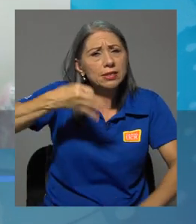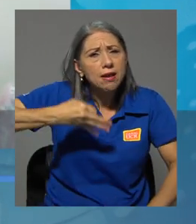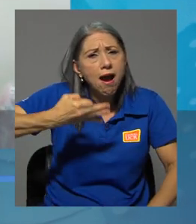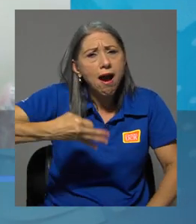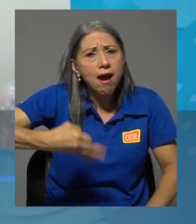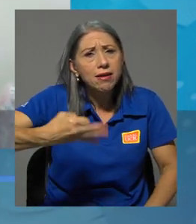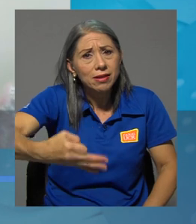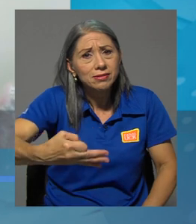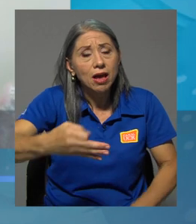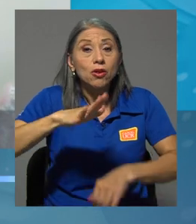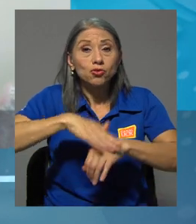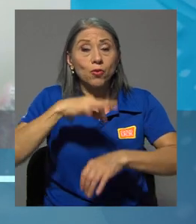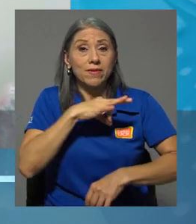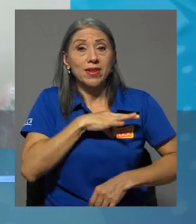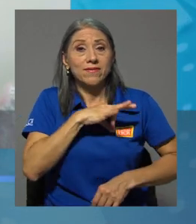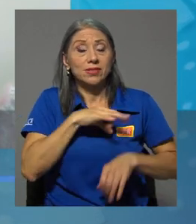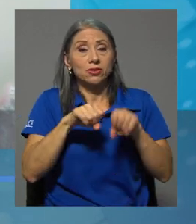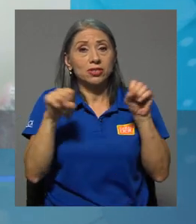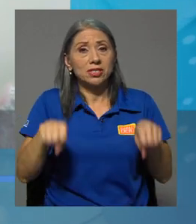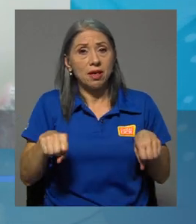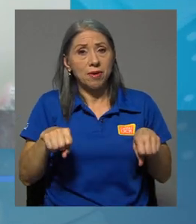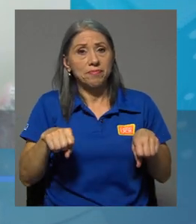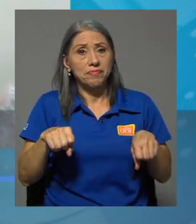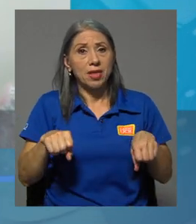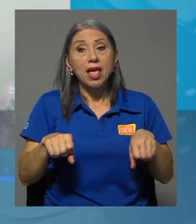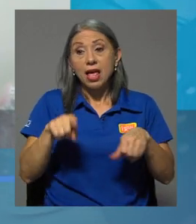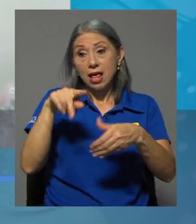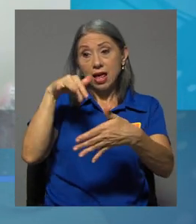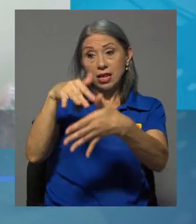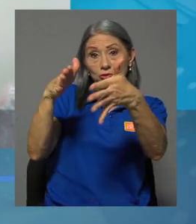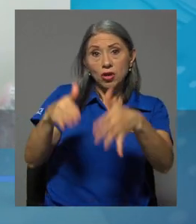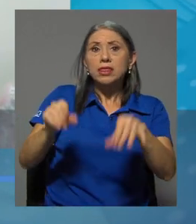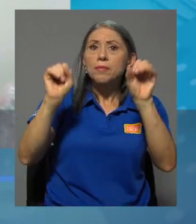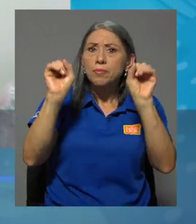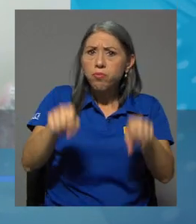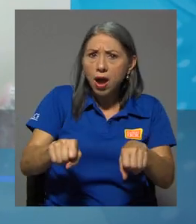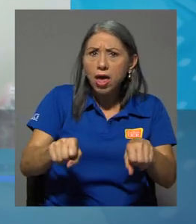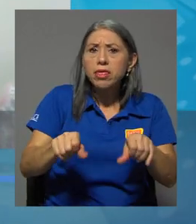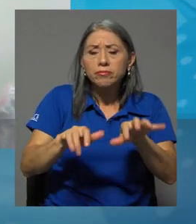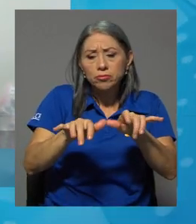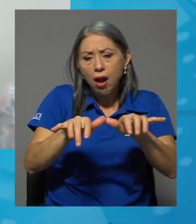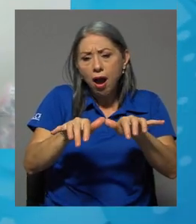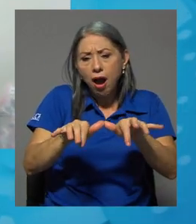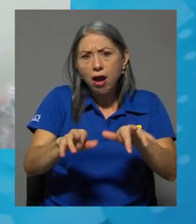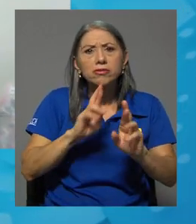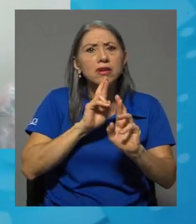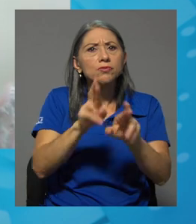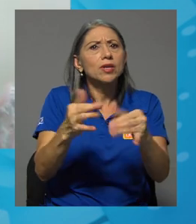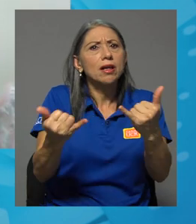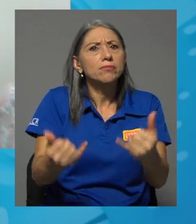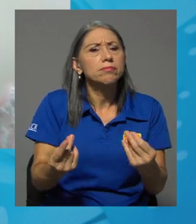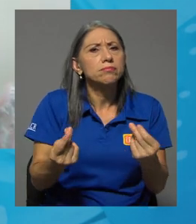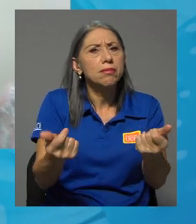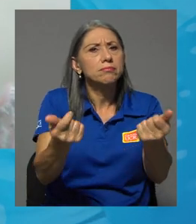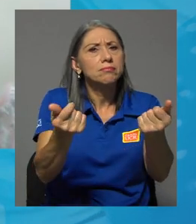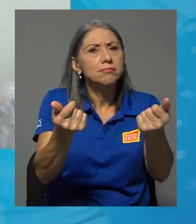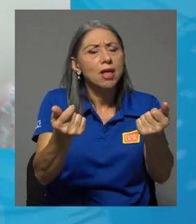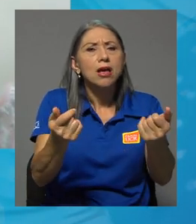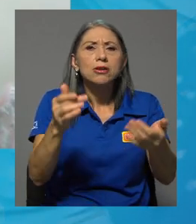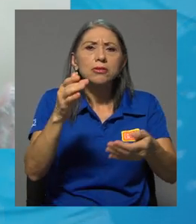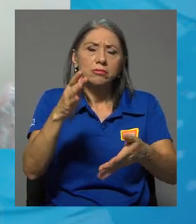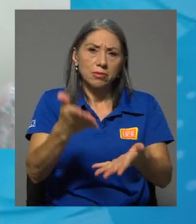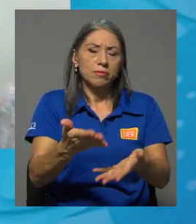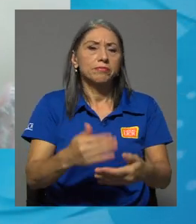los beneficios que brinda el sistema para que la persona estudiante, digamos, pueda tener una respuesta tal vez más inmediata, ¿verdad? Sobre estas